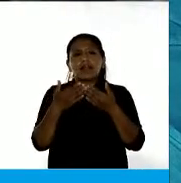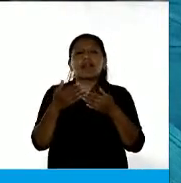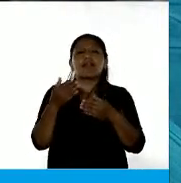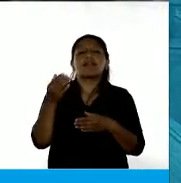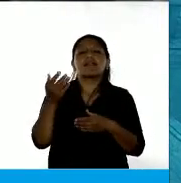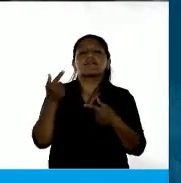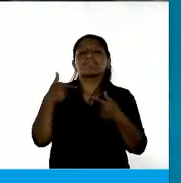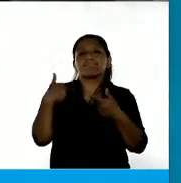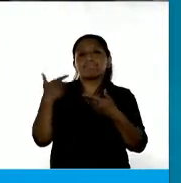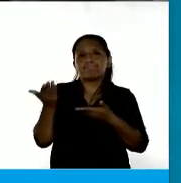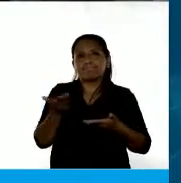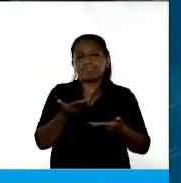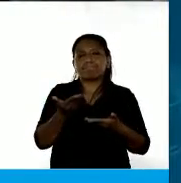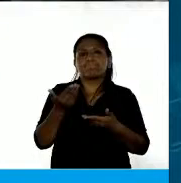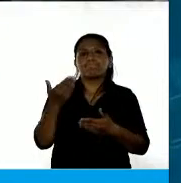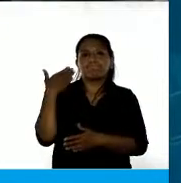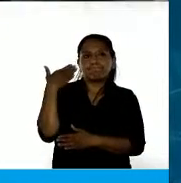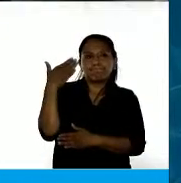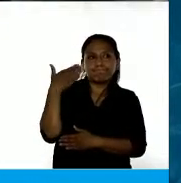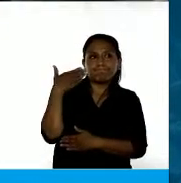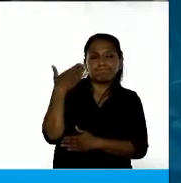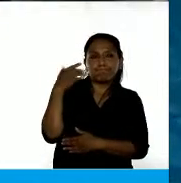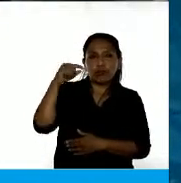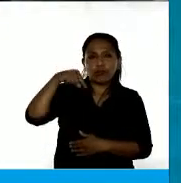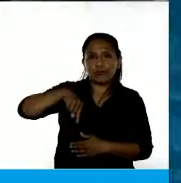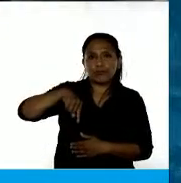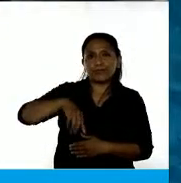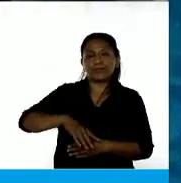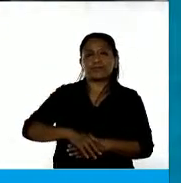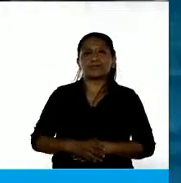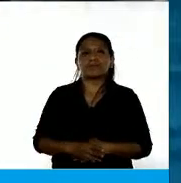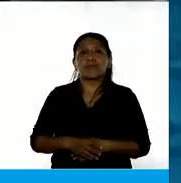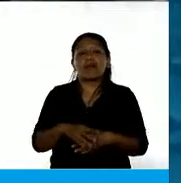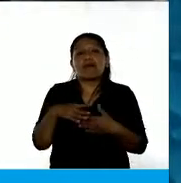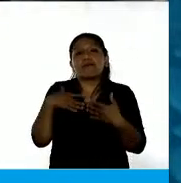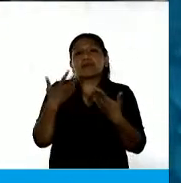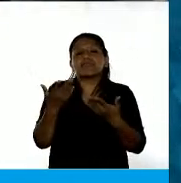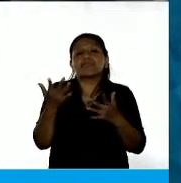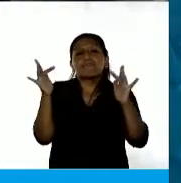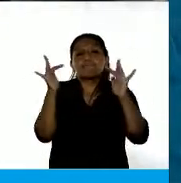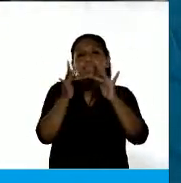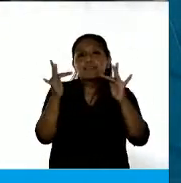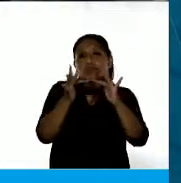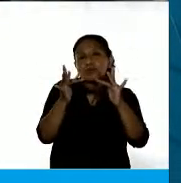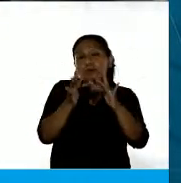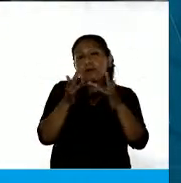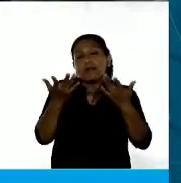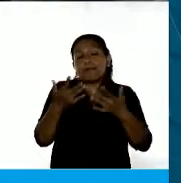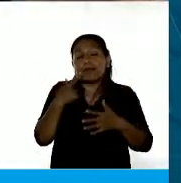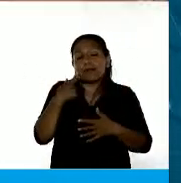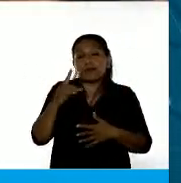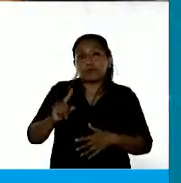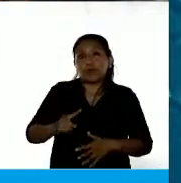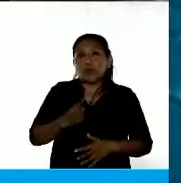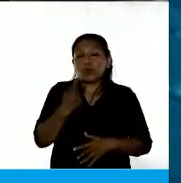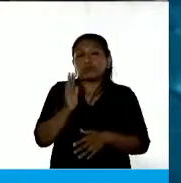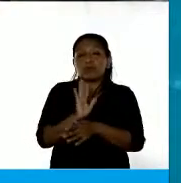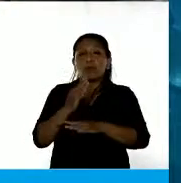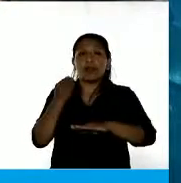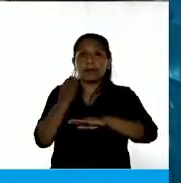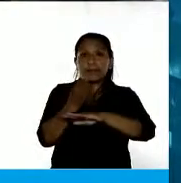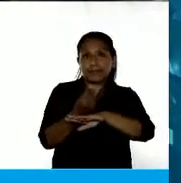de usar la palabra hoy, aunque sea de forma virtual, para mí es un gran honor poder representar